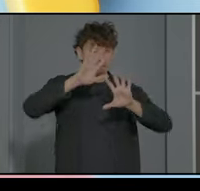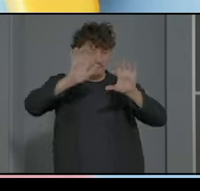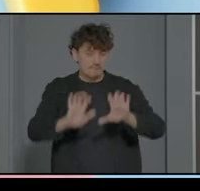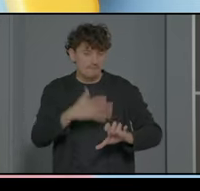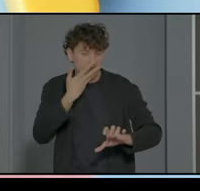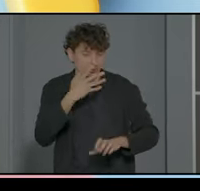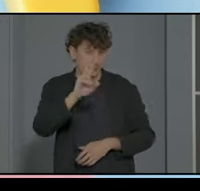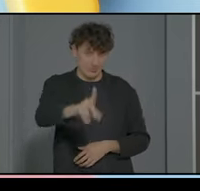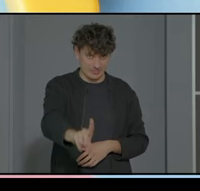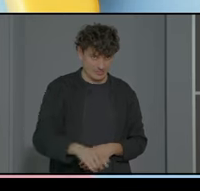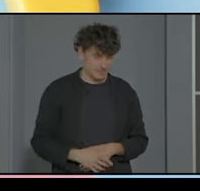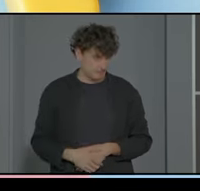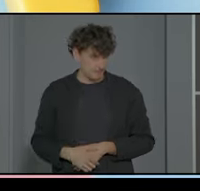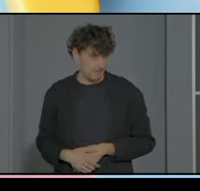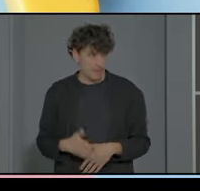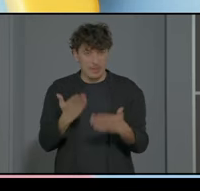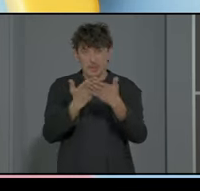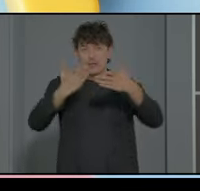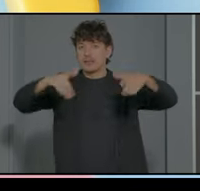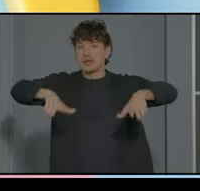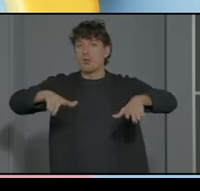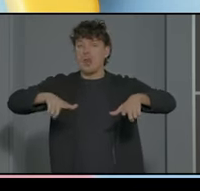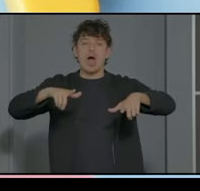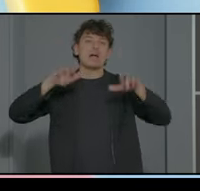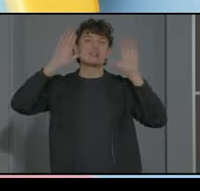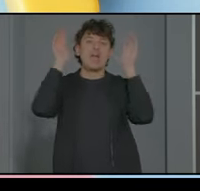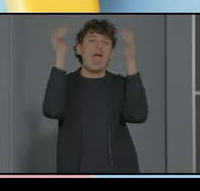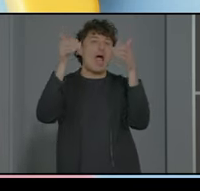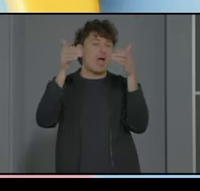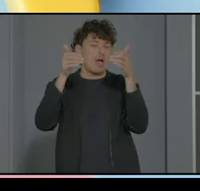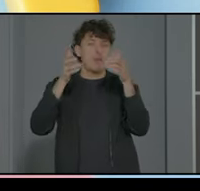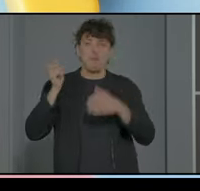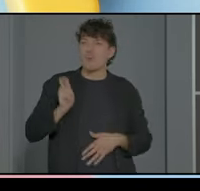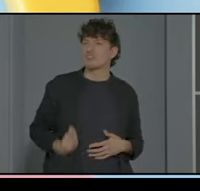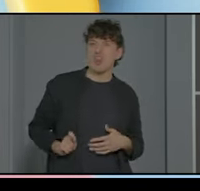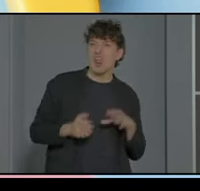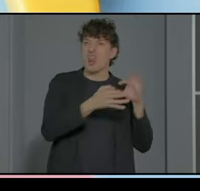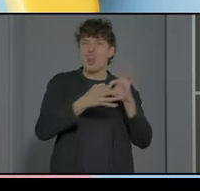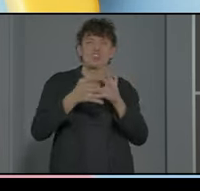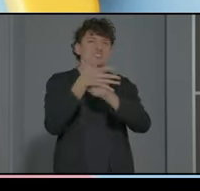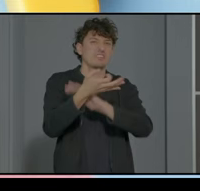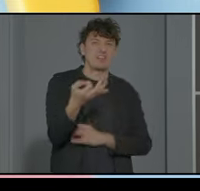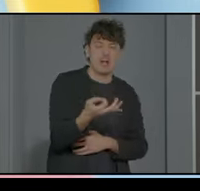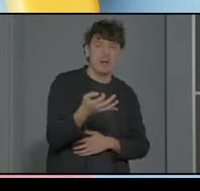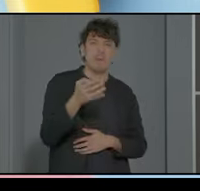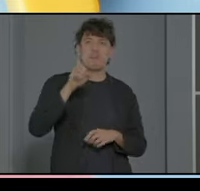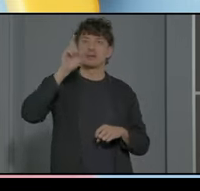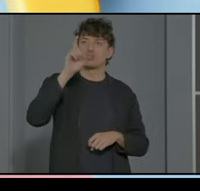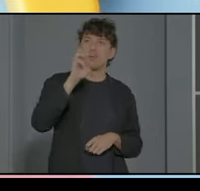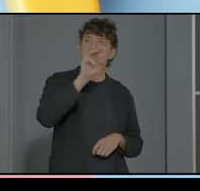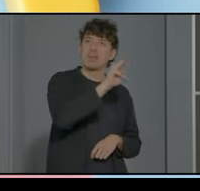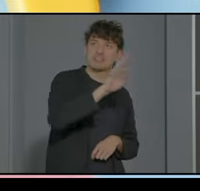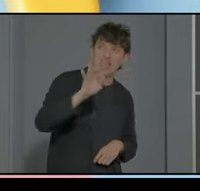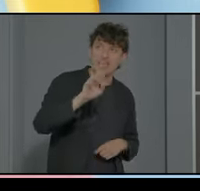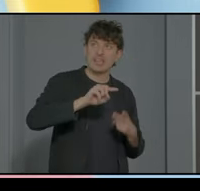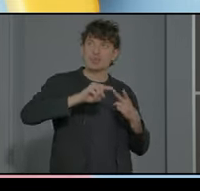bueno que de que consta un aula de a nivel de de profesionales pues un un maestro de un PT o una L que va a el tutor de